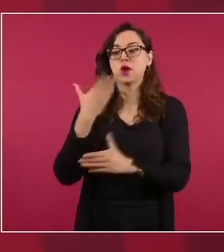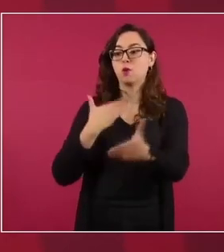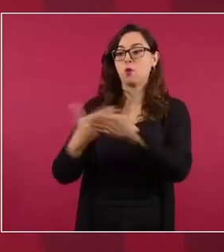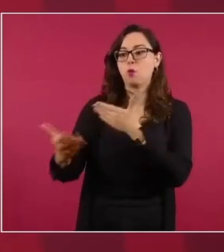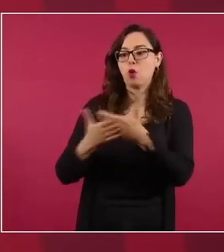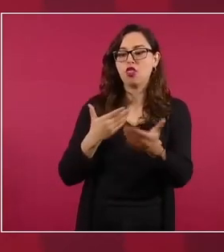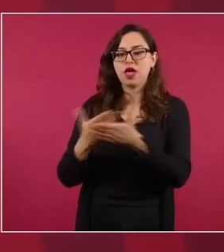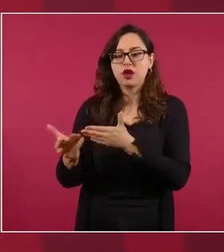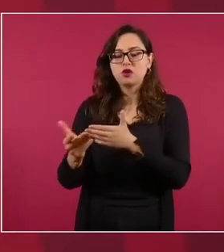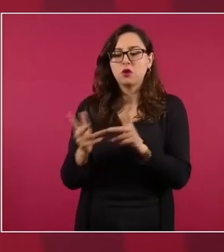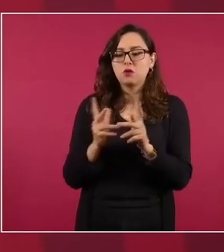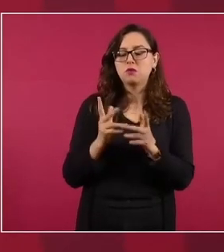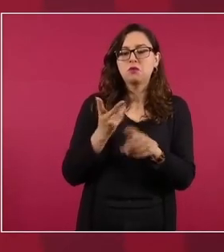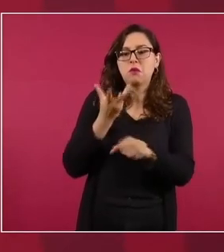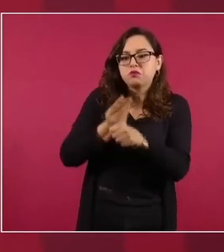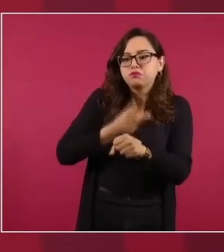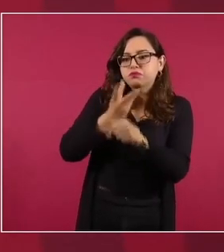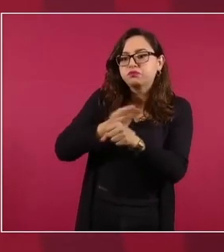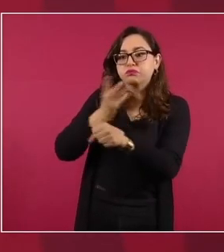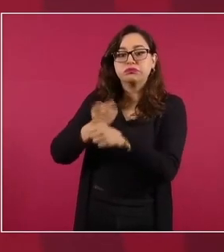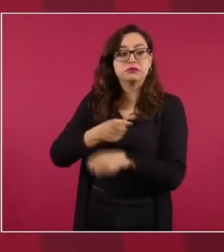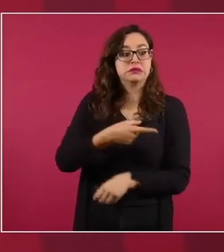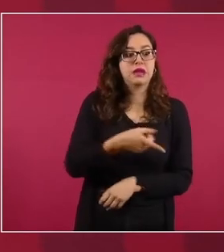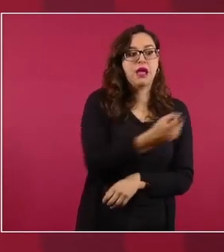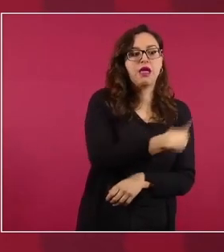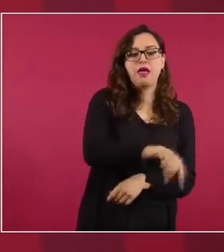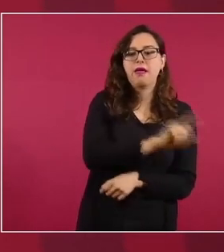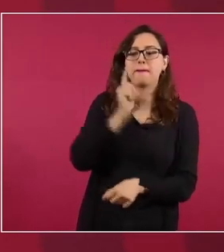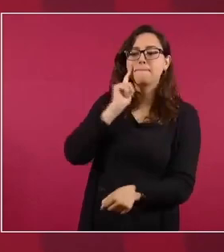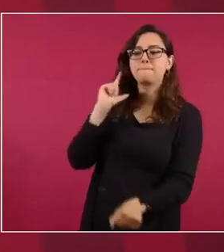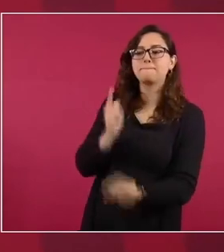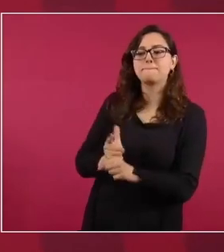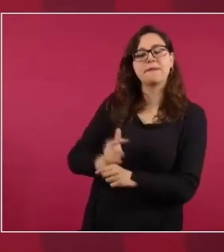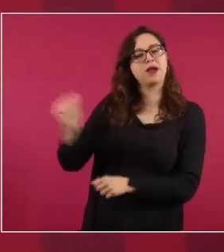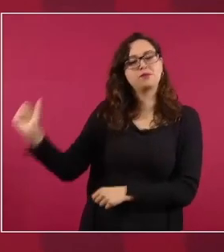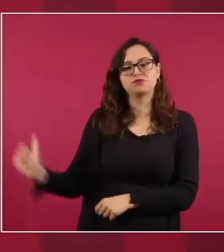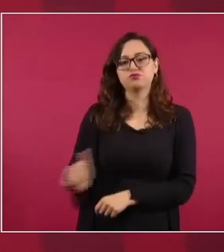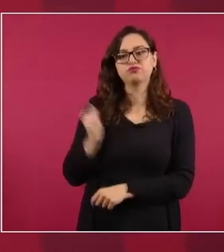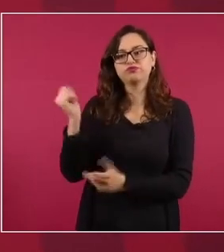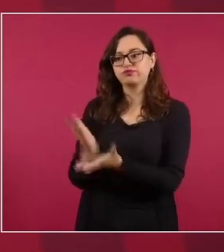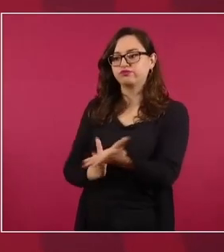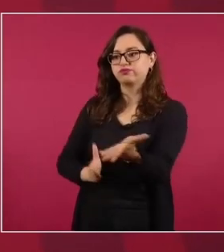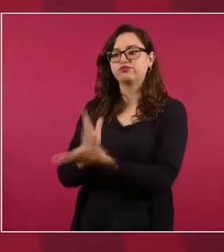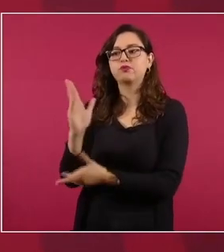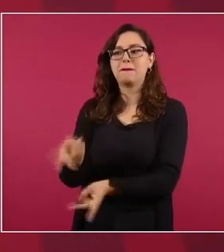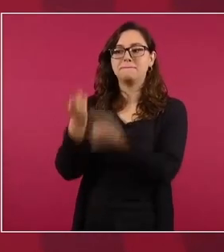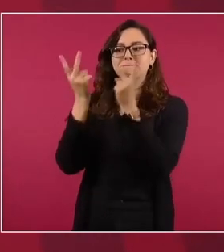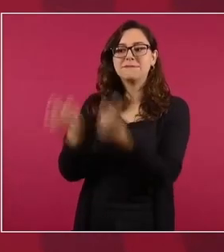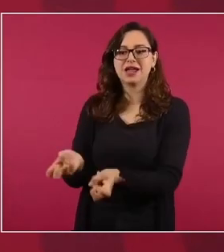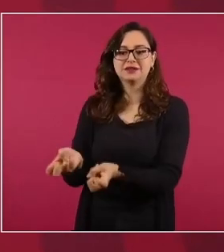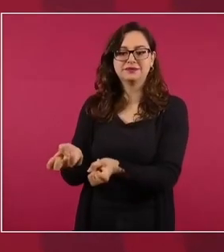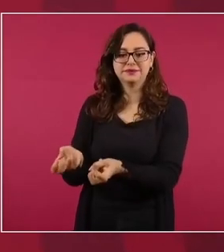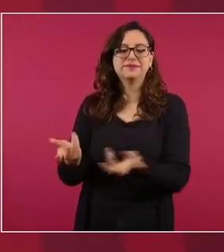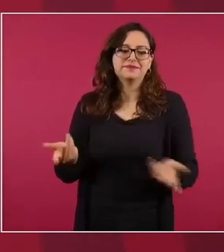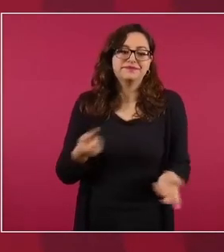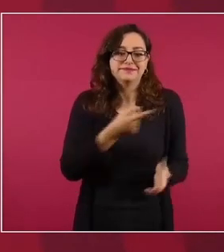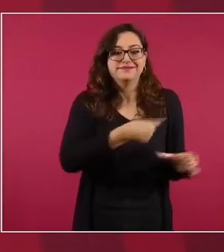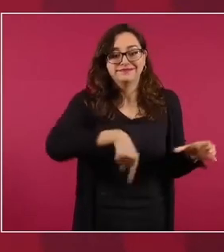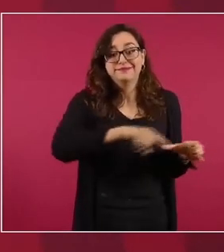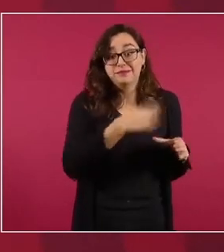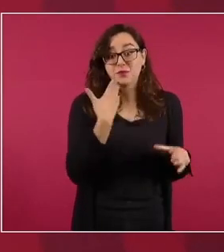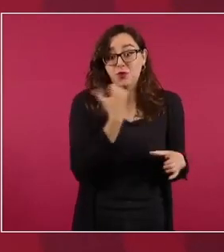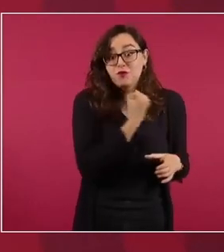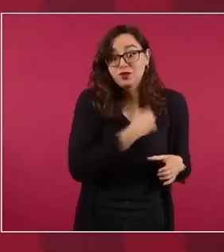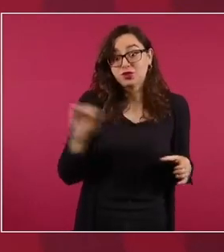son profesionales los hackeadores y se